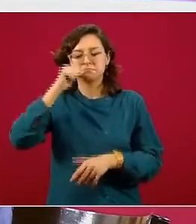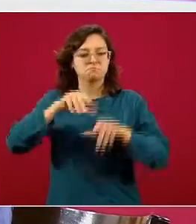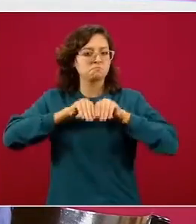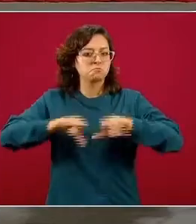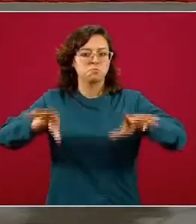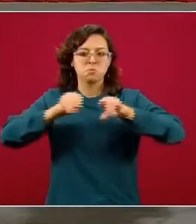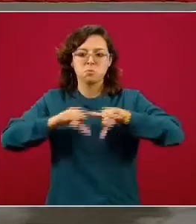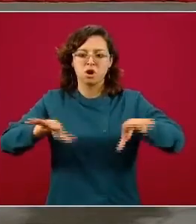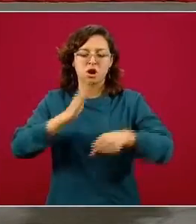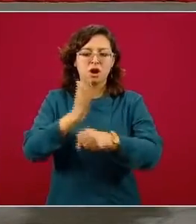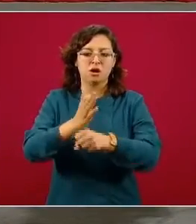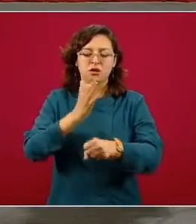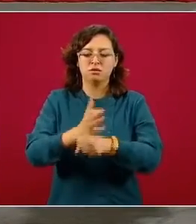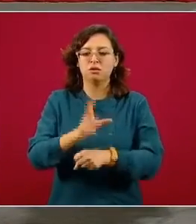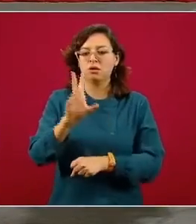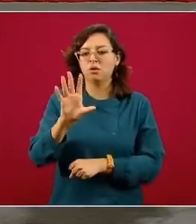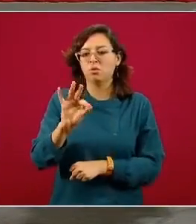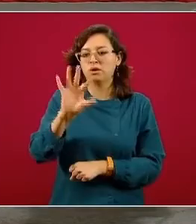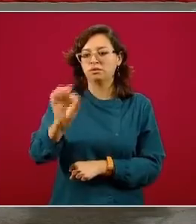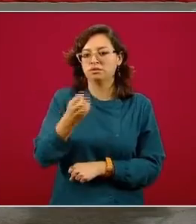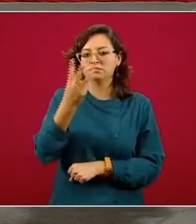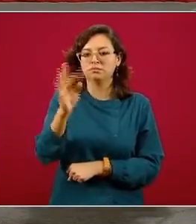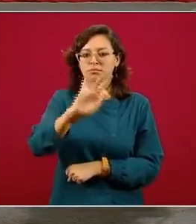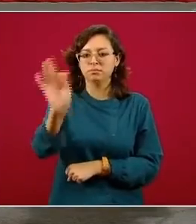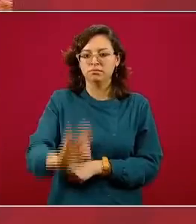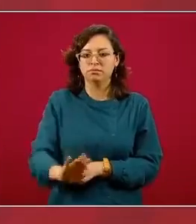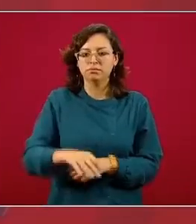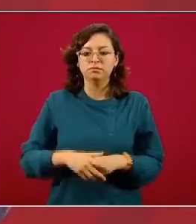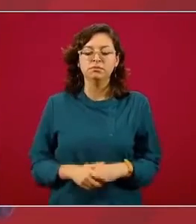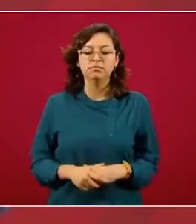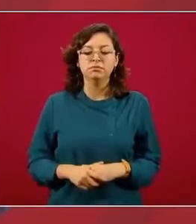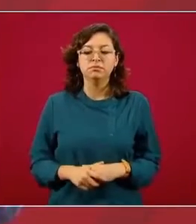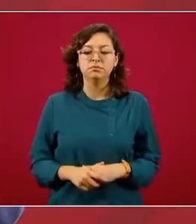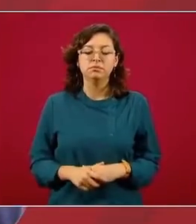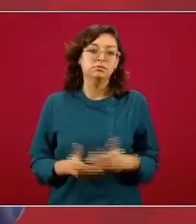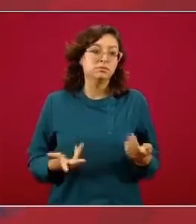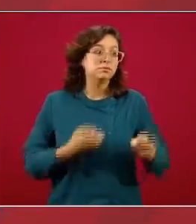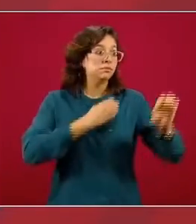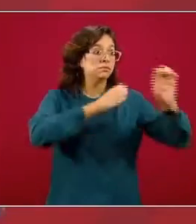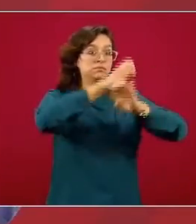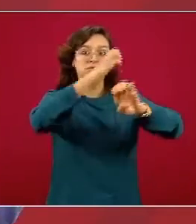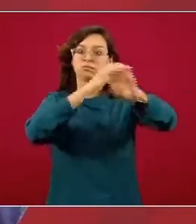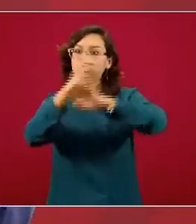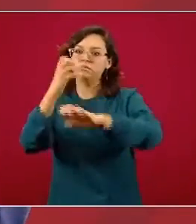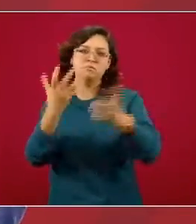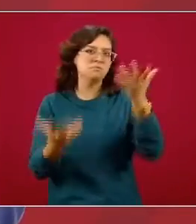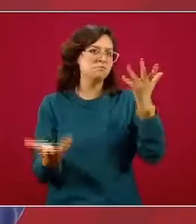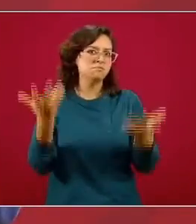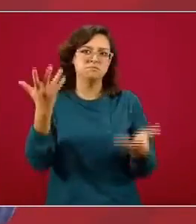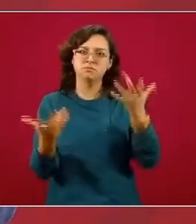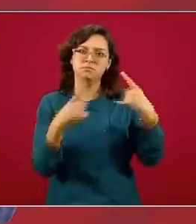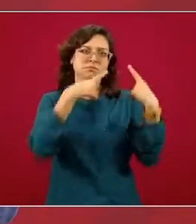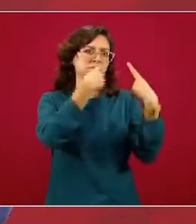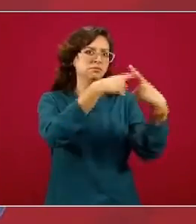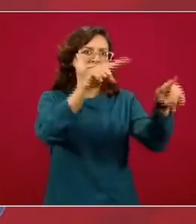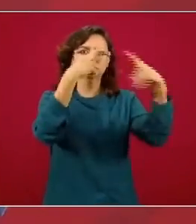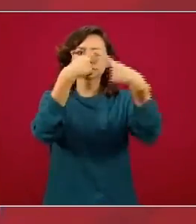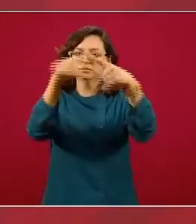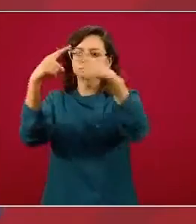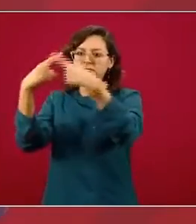encuentra en 43% esto varía de entidad federativa a entidad federativa cuando